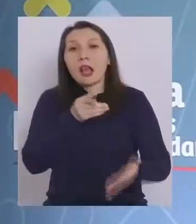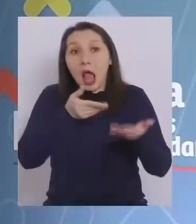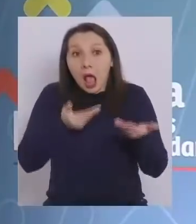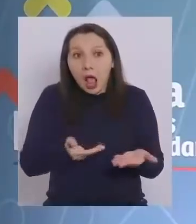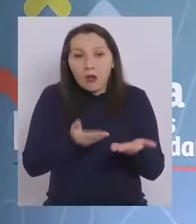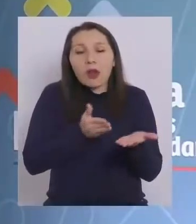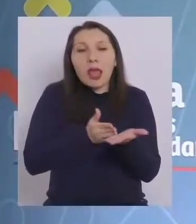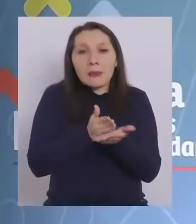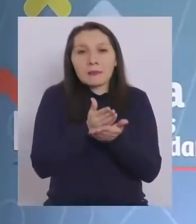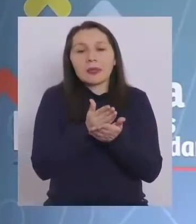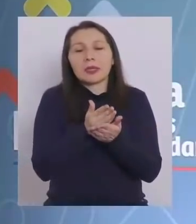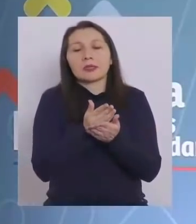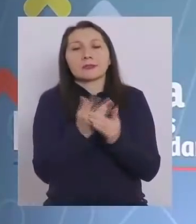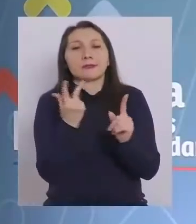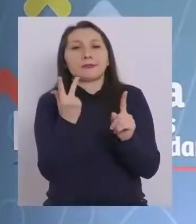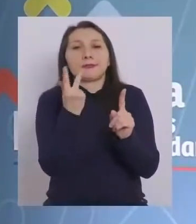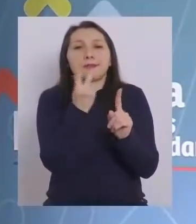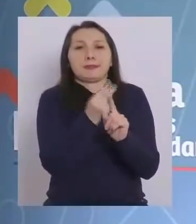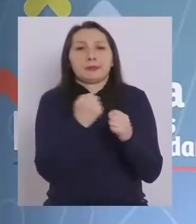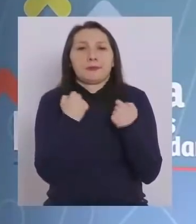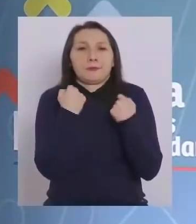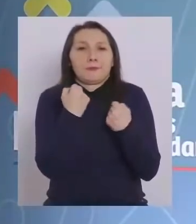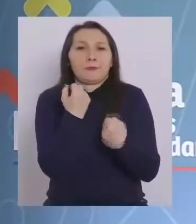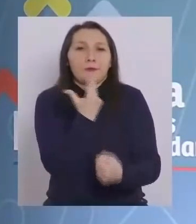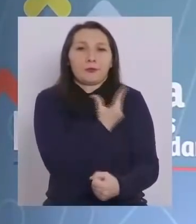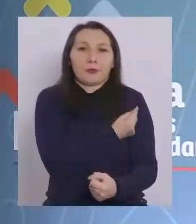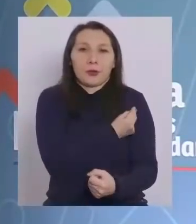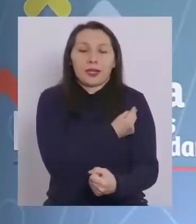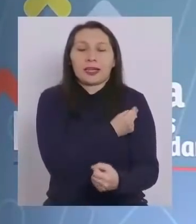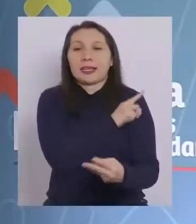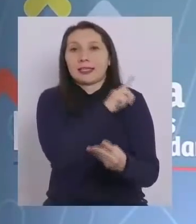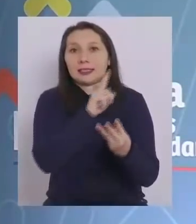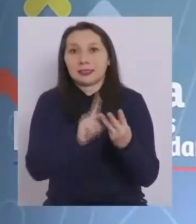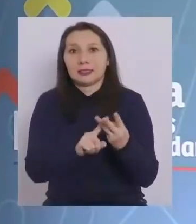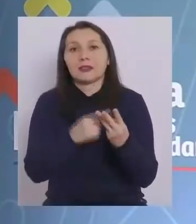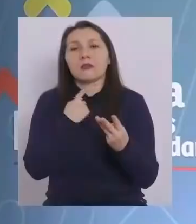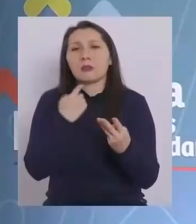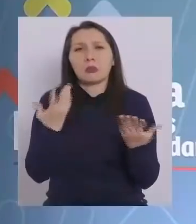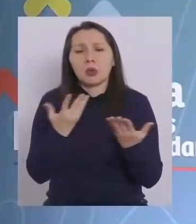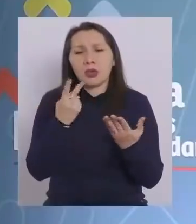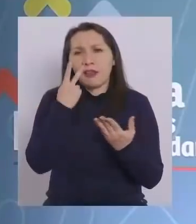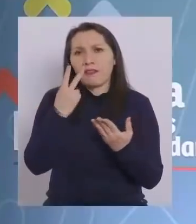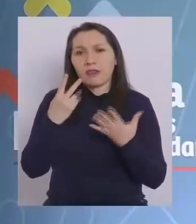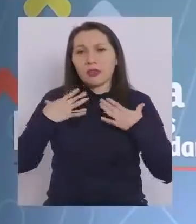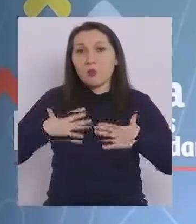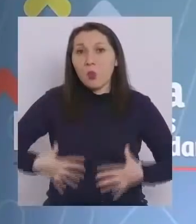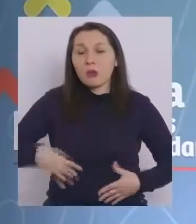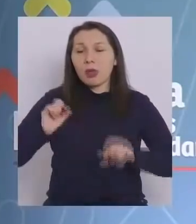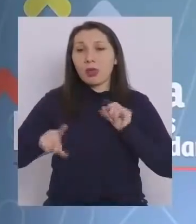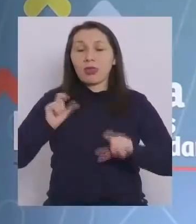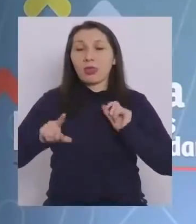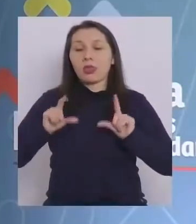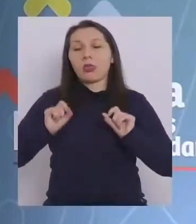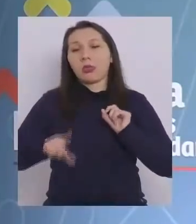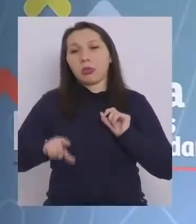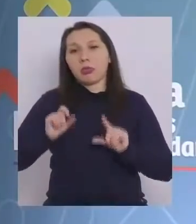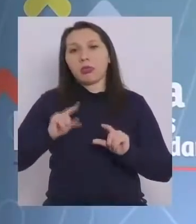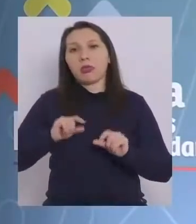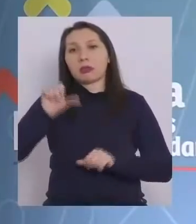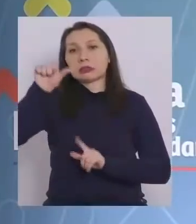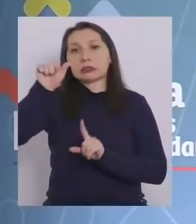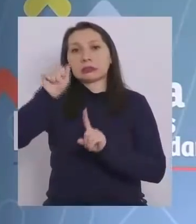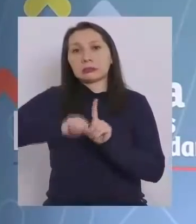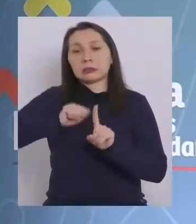comenzando a colocar esta vacuna de refuerzo. Uno de los motivos es porque se ve una disminución de los niveles de anticuerpo después de seis